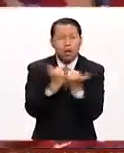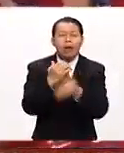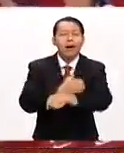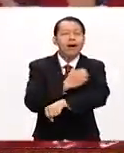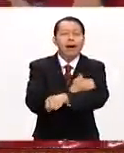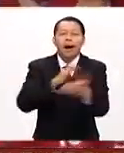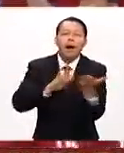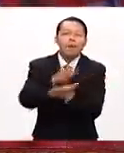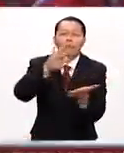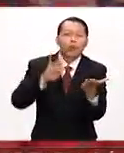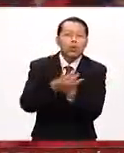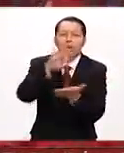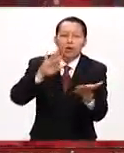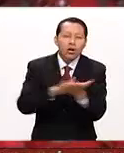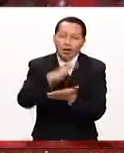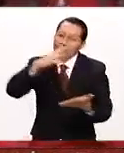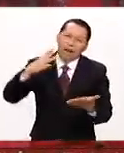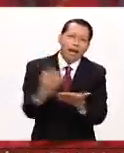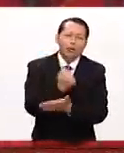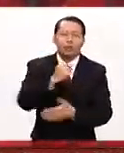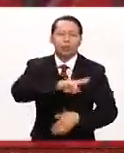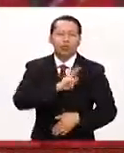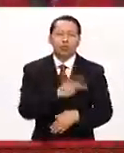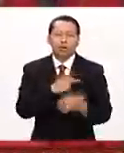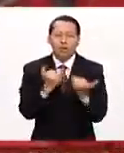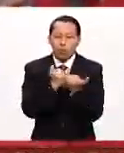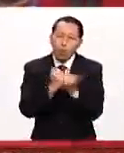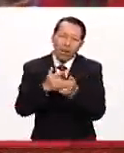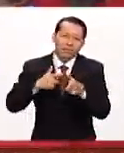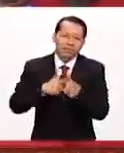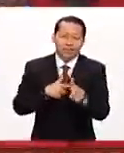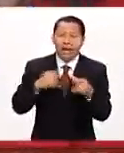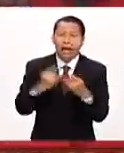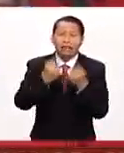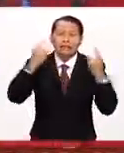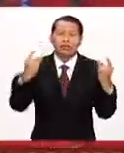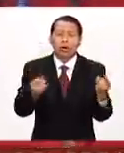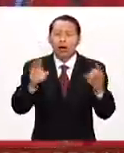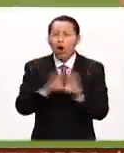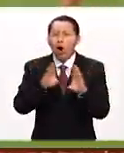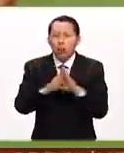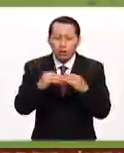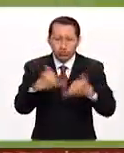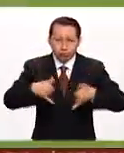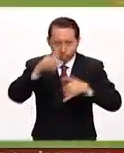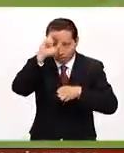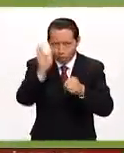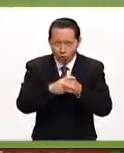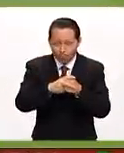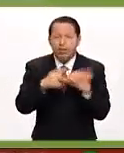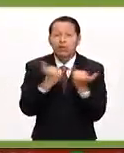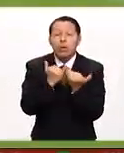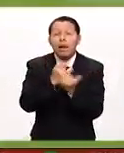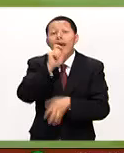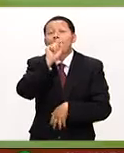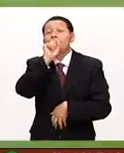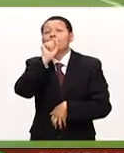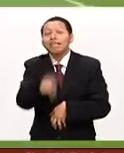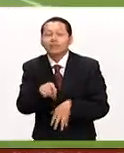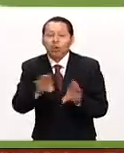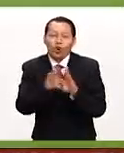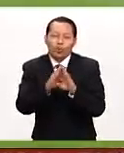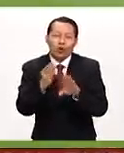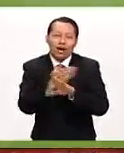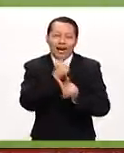logró la victoria del equipo de Portugal, que consigue por primera ocasión en su historia una Eurocopa y haciéndole la misma maldad que